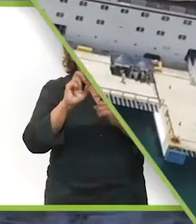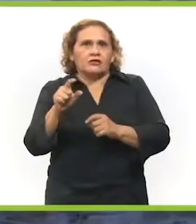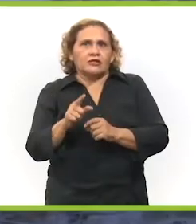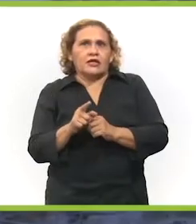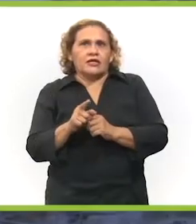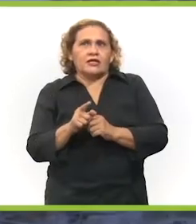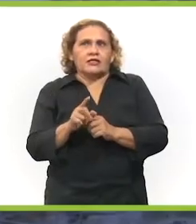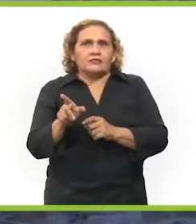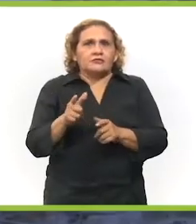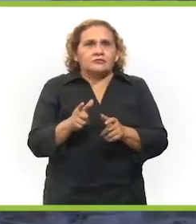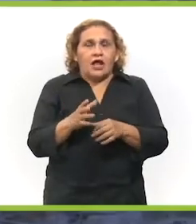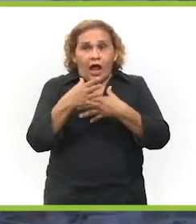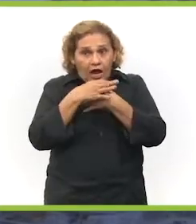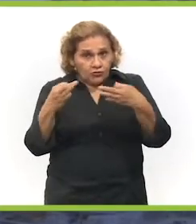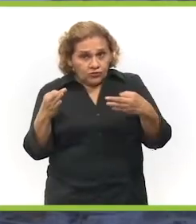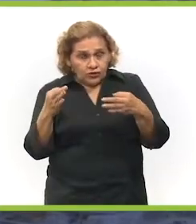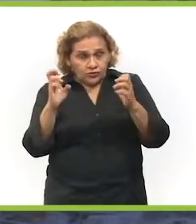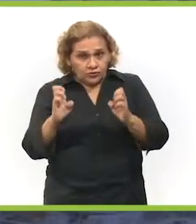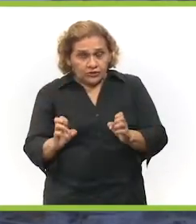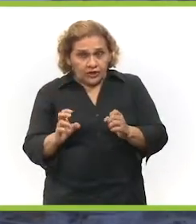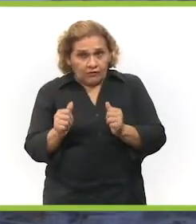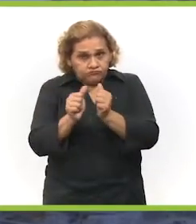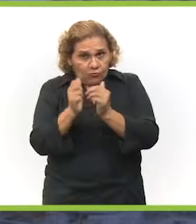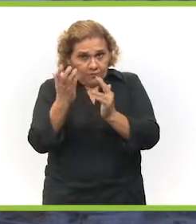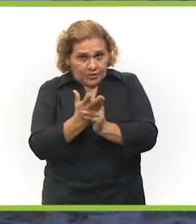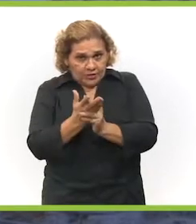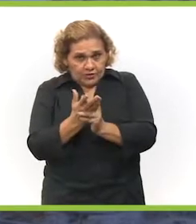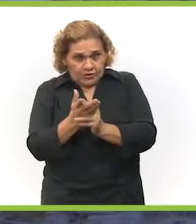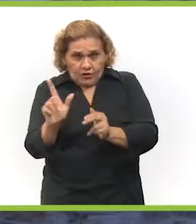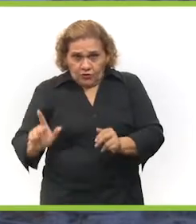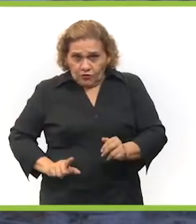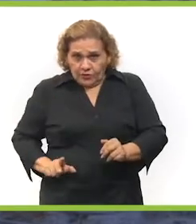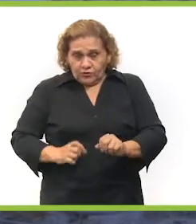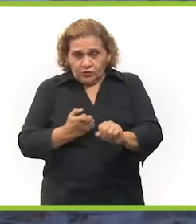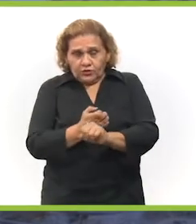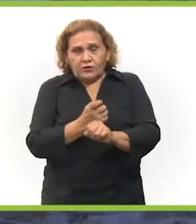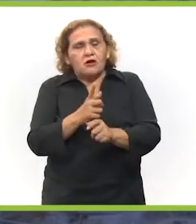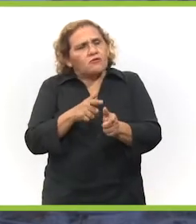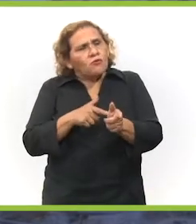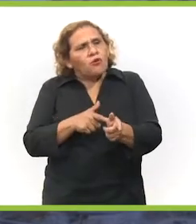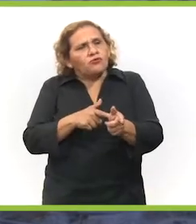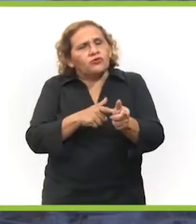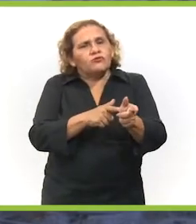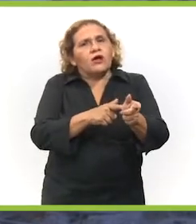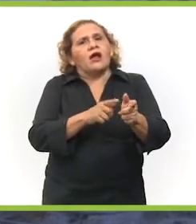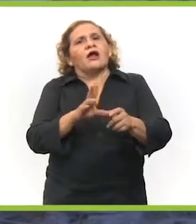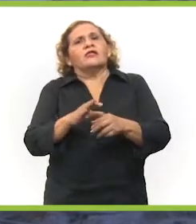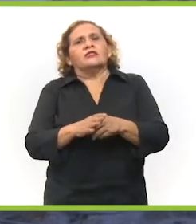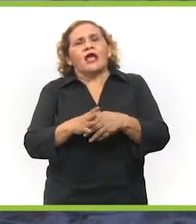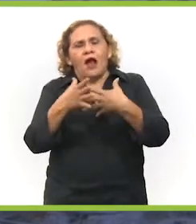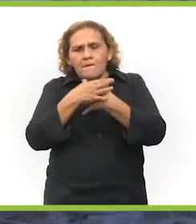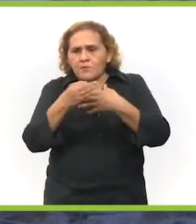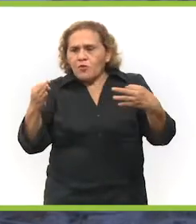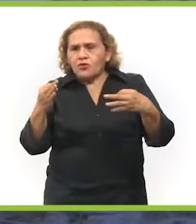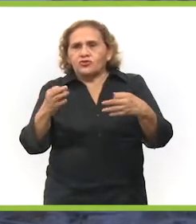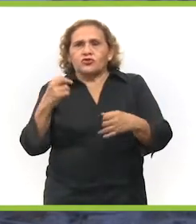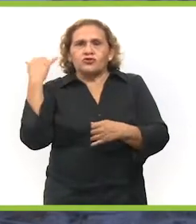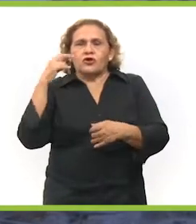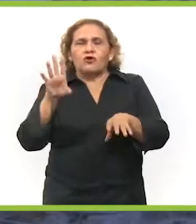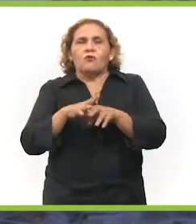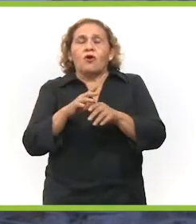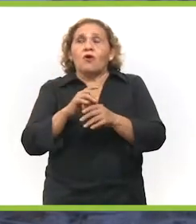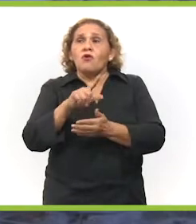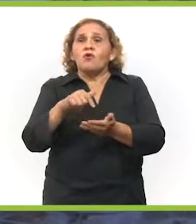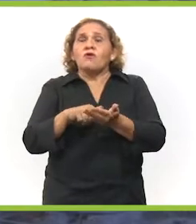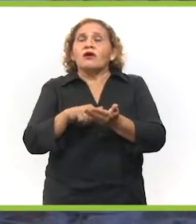Sin duda alguna, a la par de este tipo de distinciones y anuncios como el que nos está compartiendo, el gobierno del estado también continúa la promoción